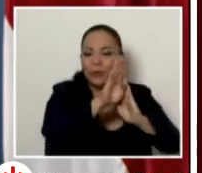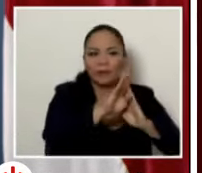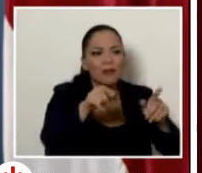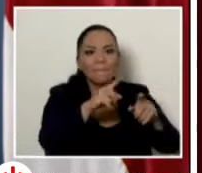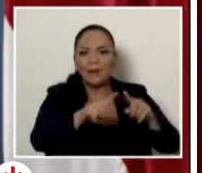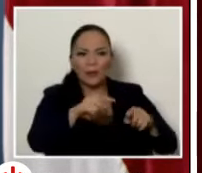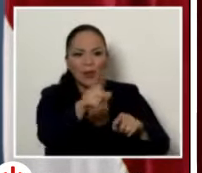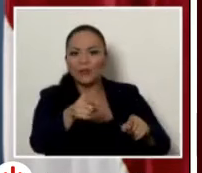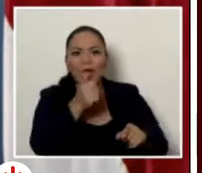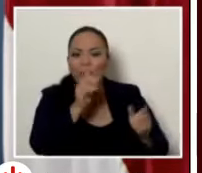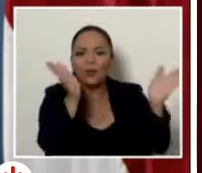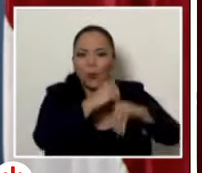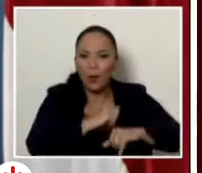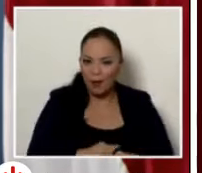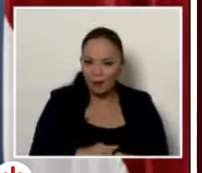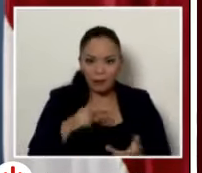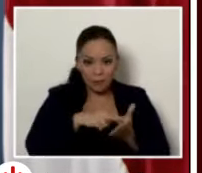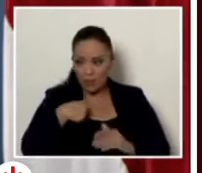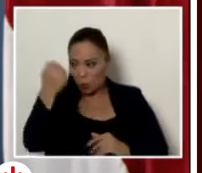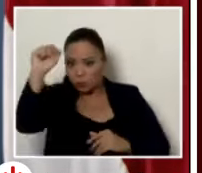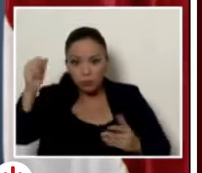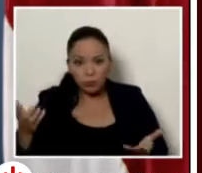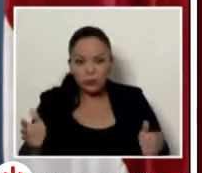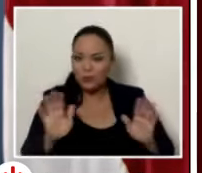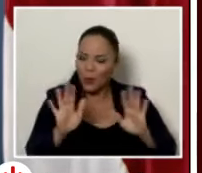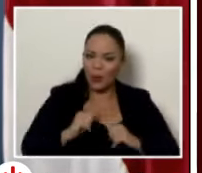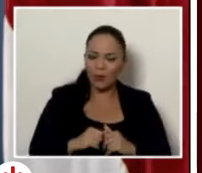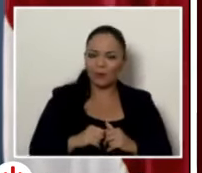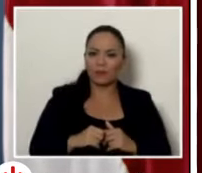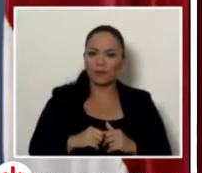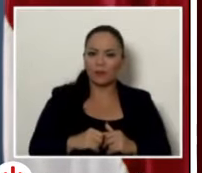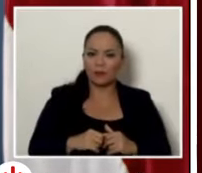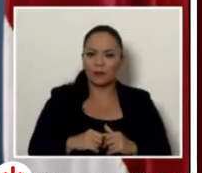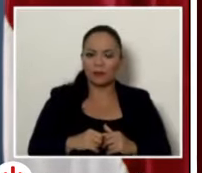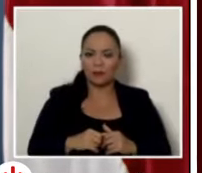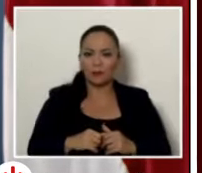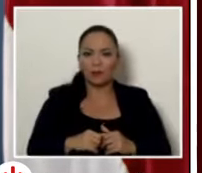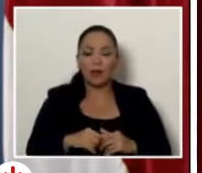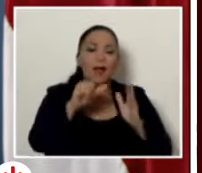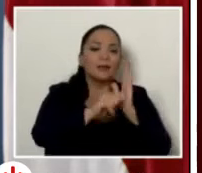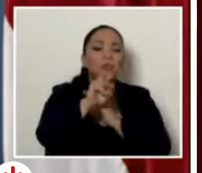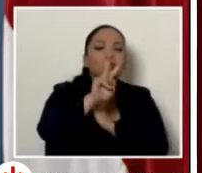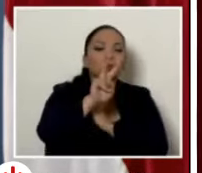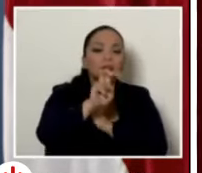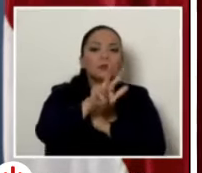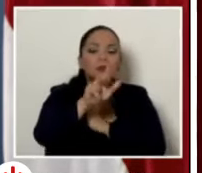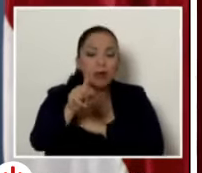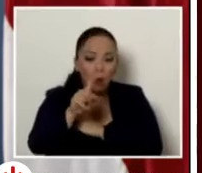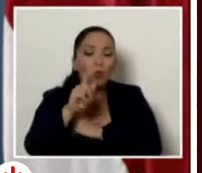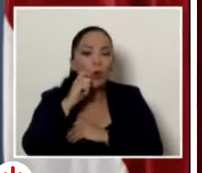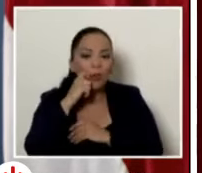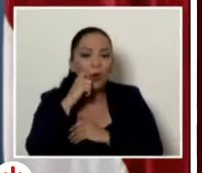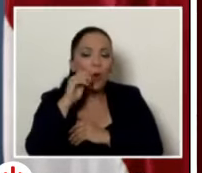es una sacada clavo cumplir con el artículo 231 del código